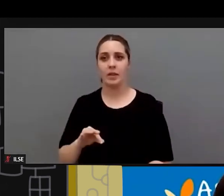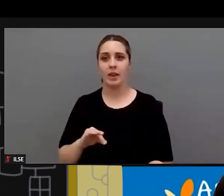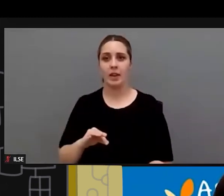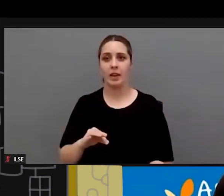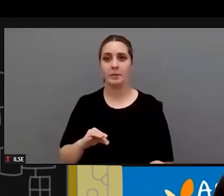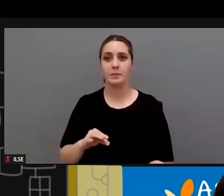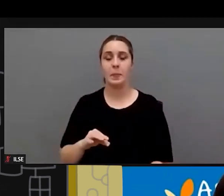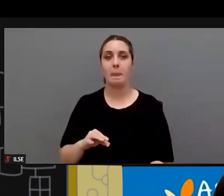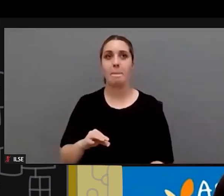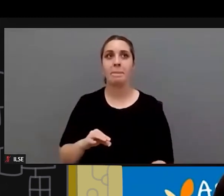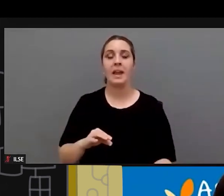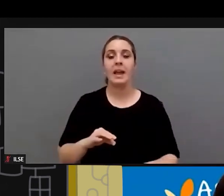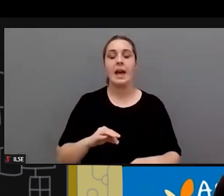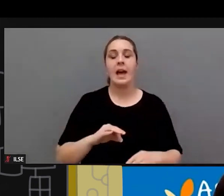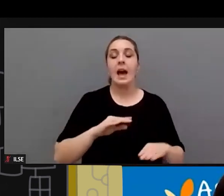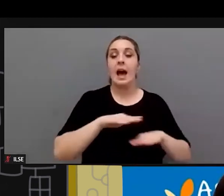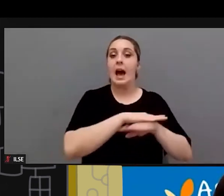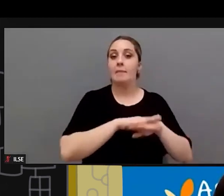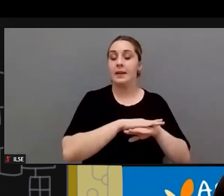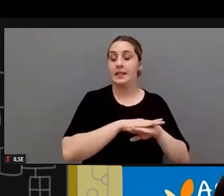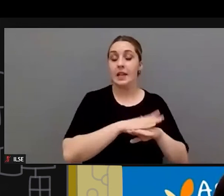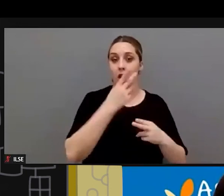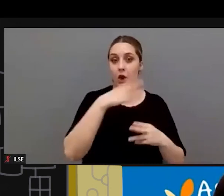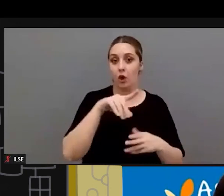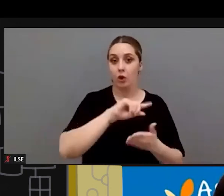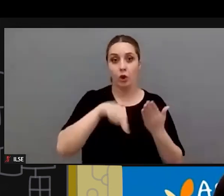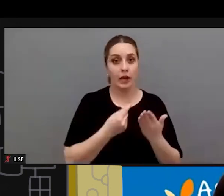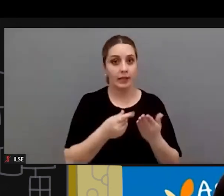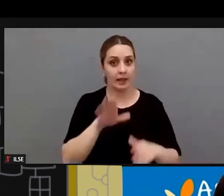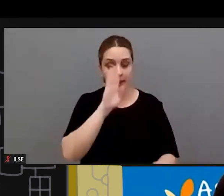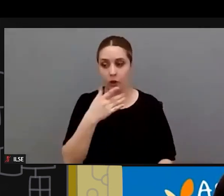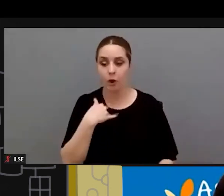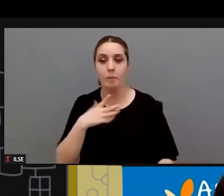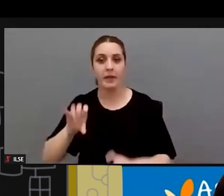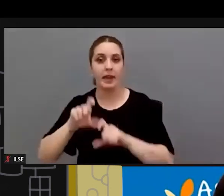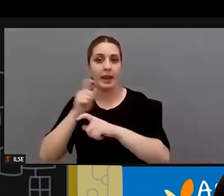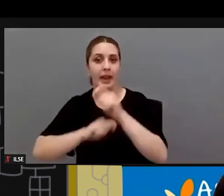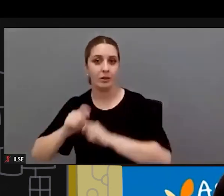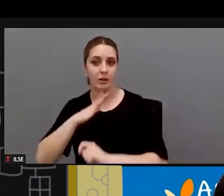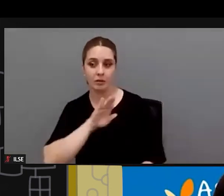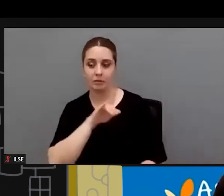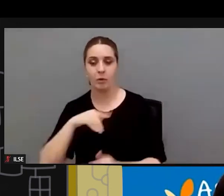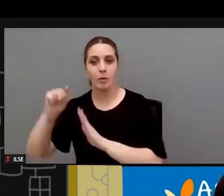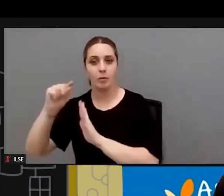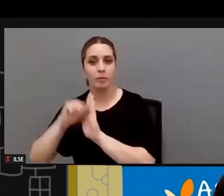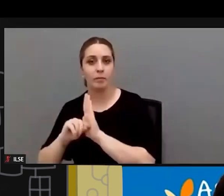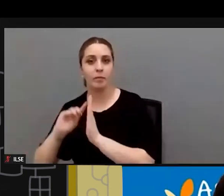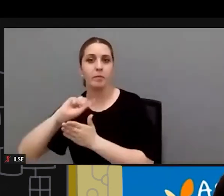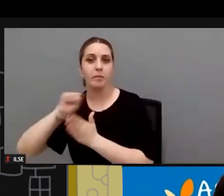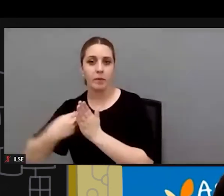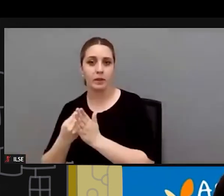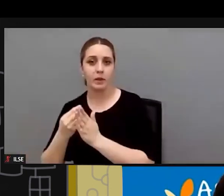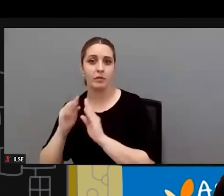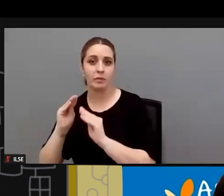entidades las que disponen de ese personal con un contrato y con unas condiciones y con una formación específica claro